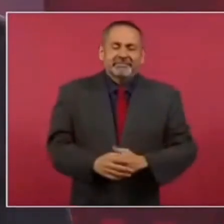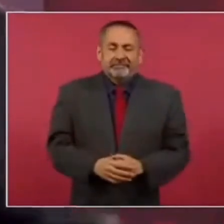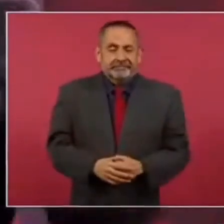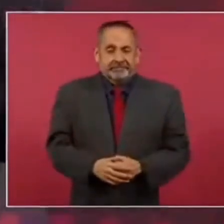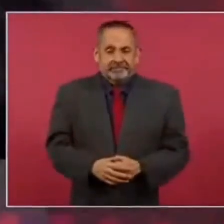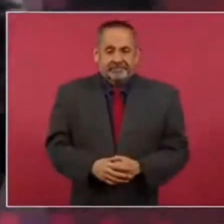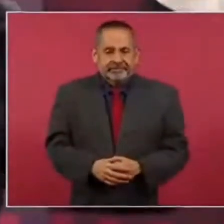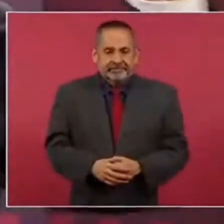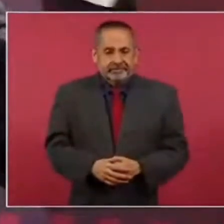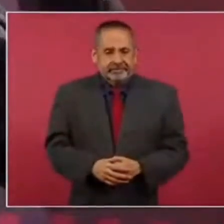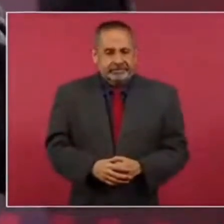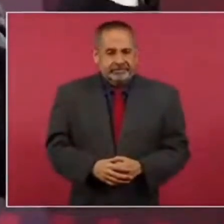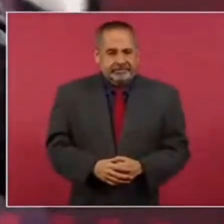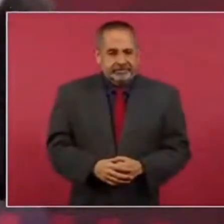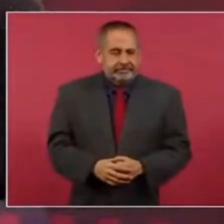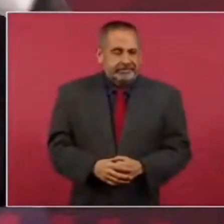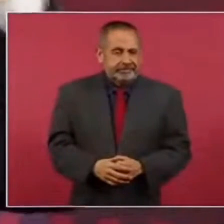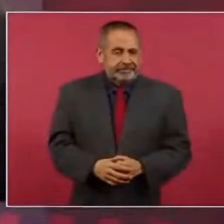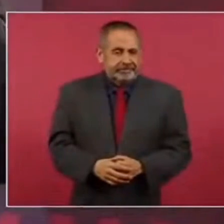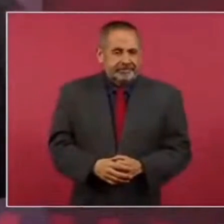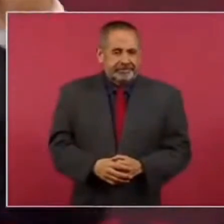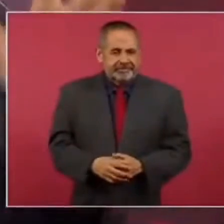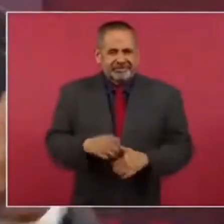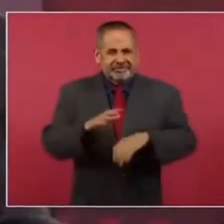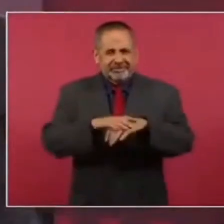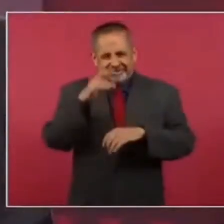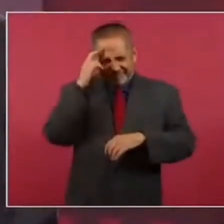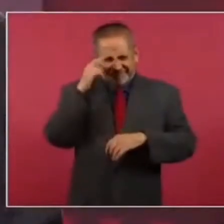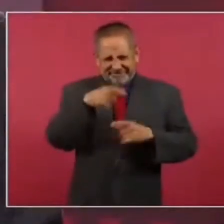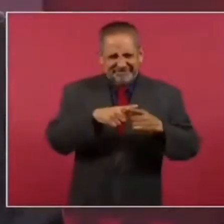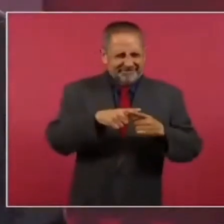con los robocots.